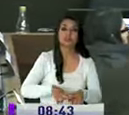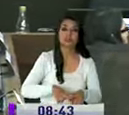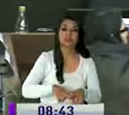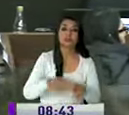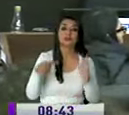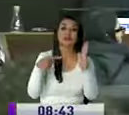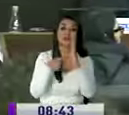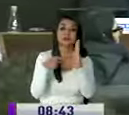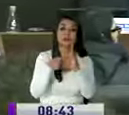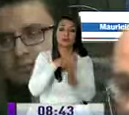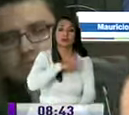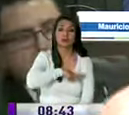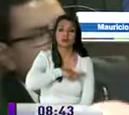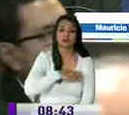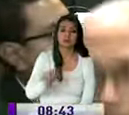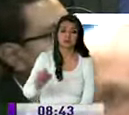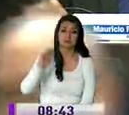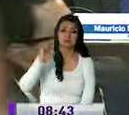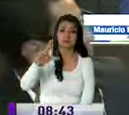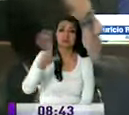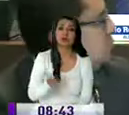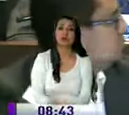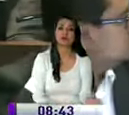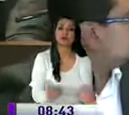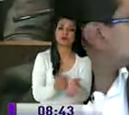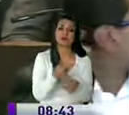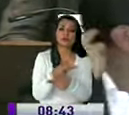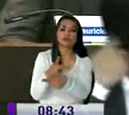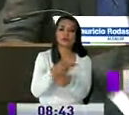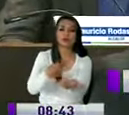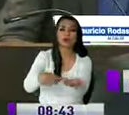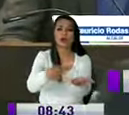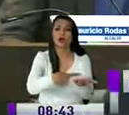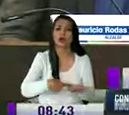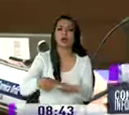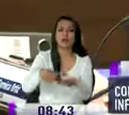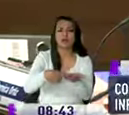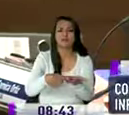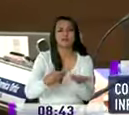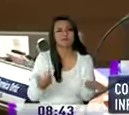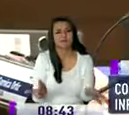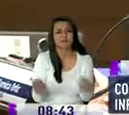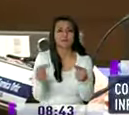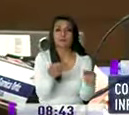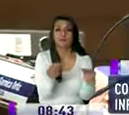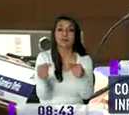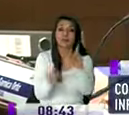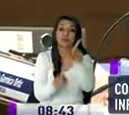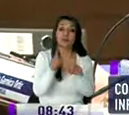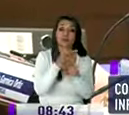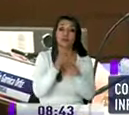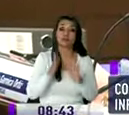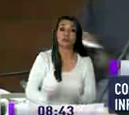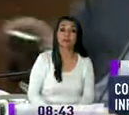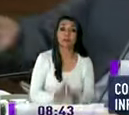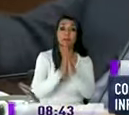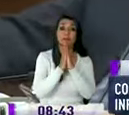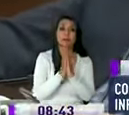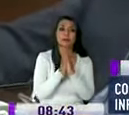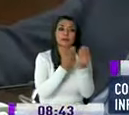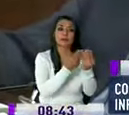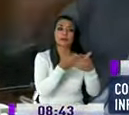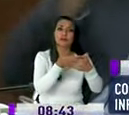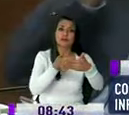en el impuesto predial volvió a ser tema de discusión y debate dentro del consejo metropolitano pues algunos concejales solicitaron un